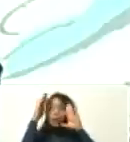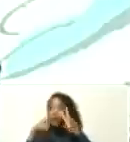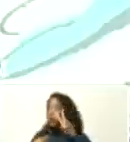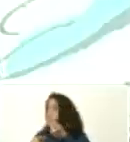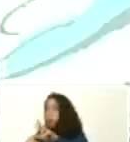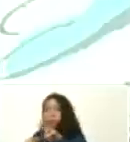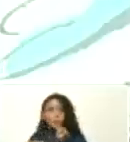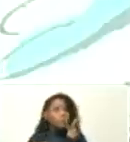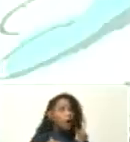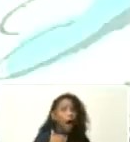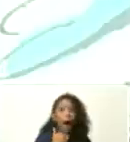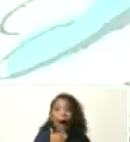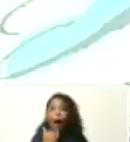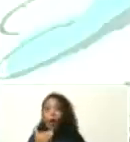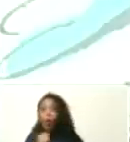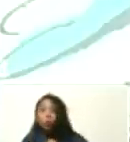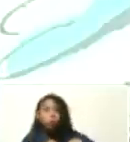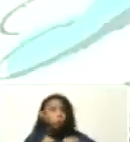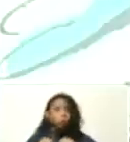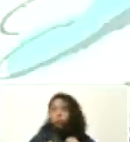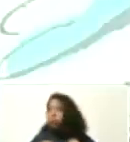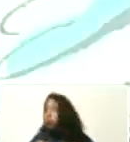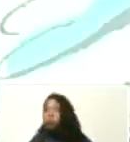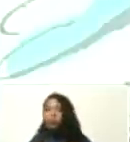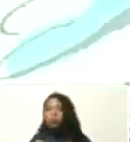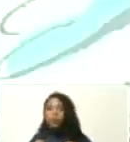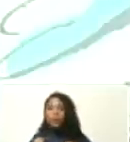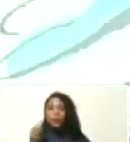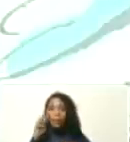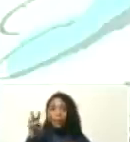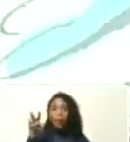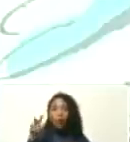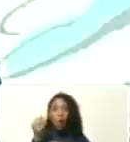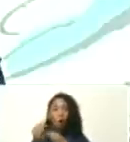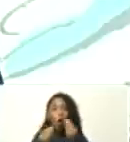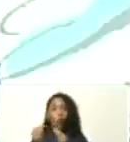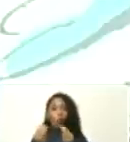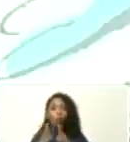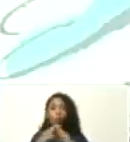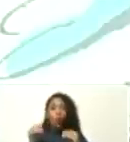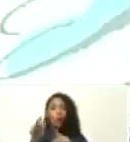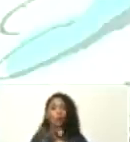atento, y encima de todas las situaciones. Igualmente...